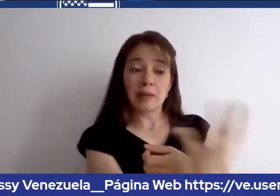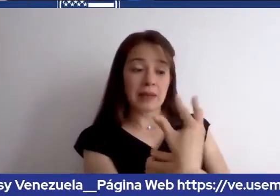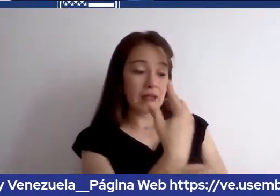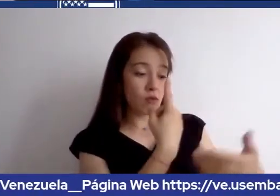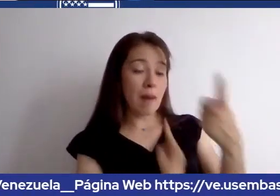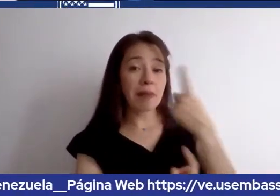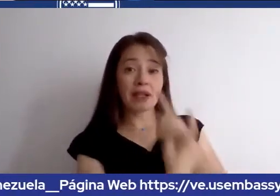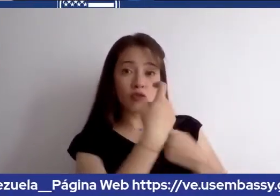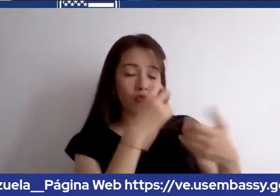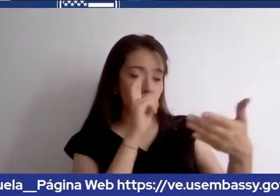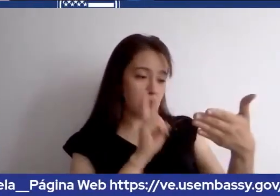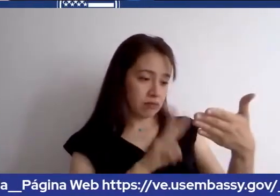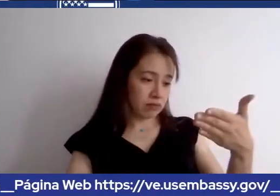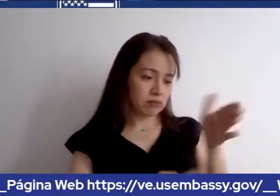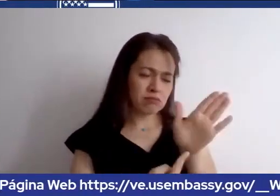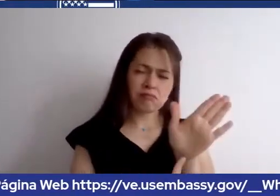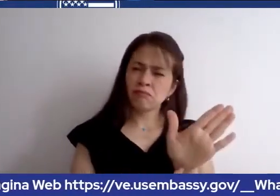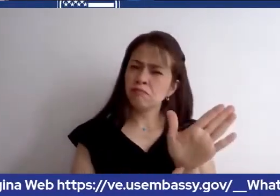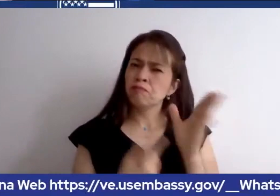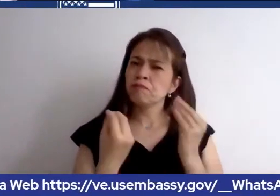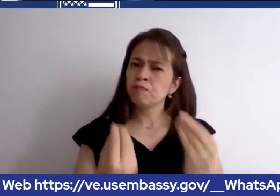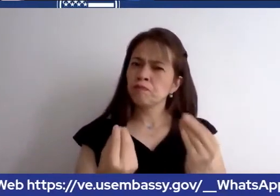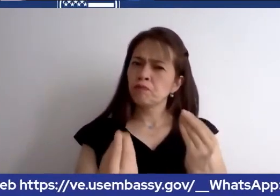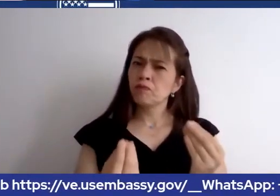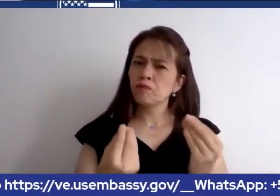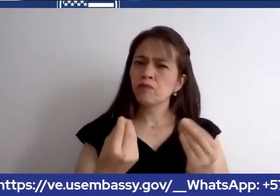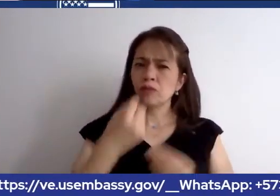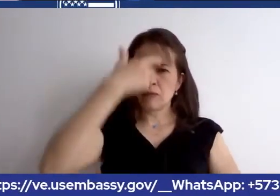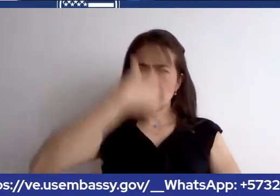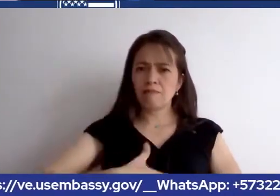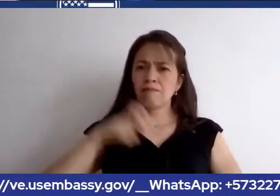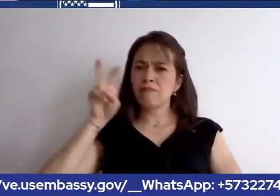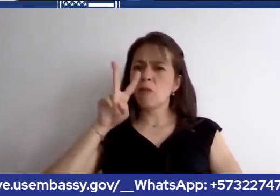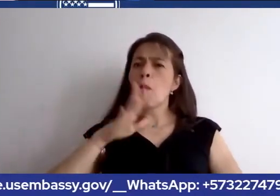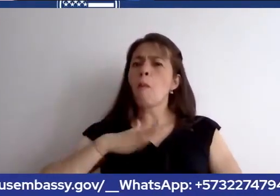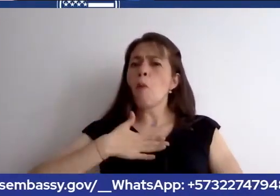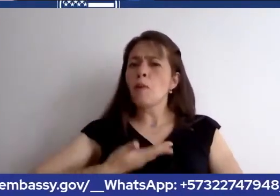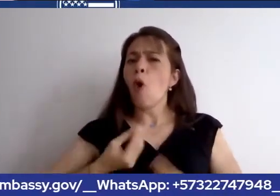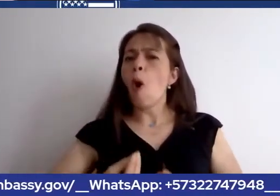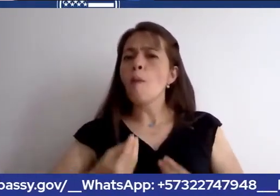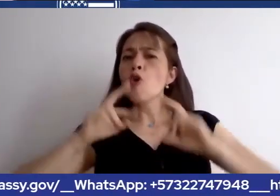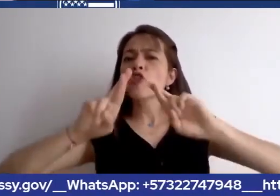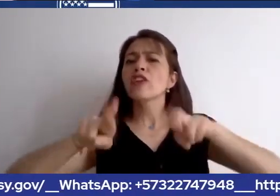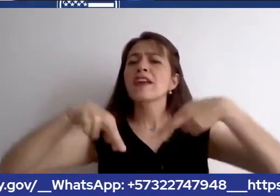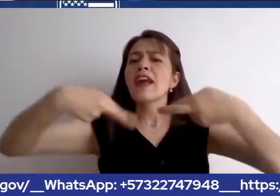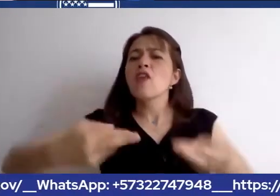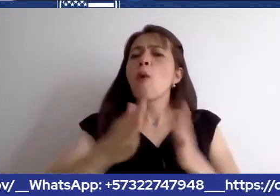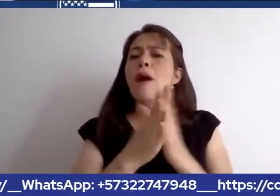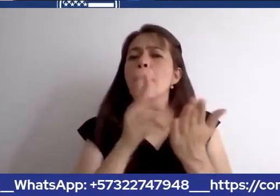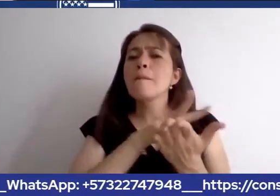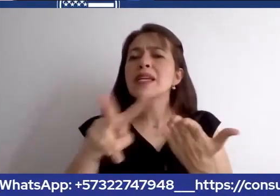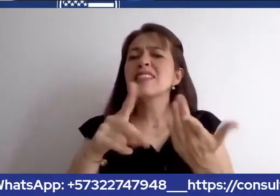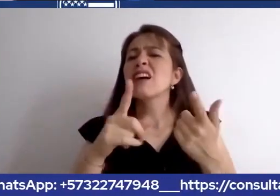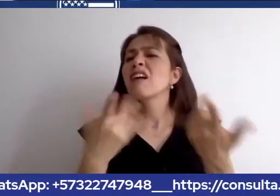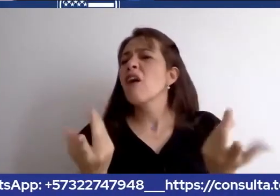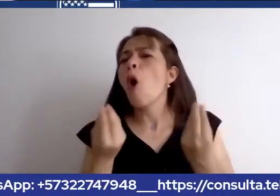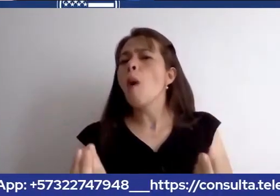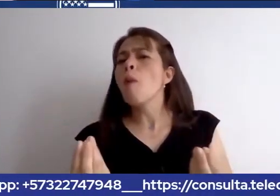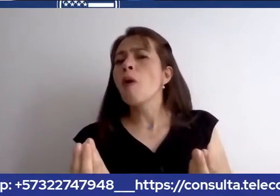rodríguez cómo podemos los venezolanos renovar la visa si la embajada cerró en venezuela